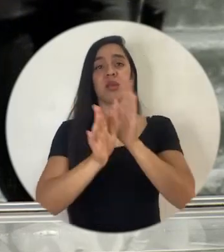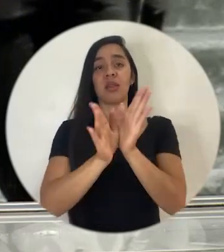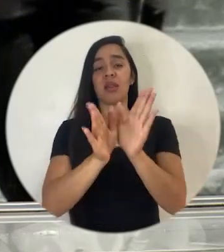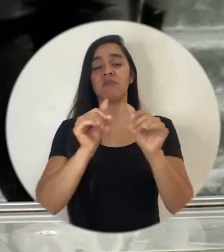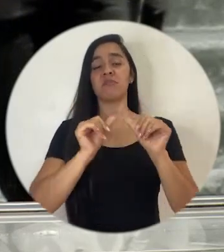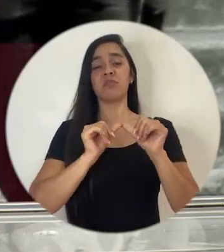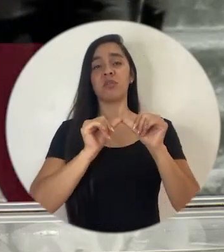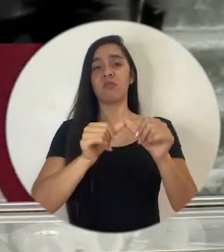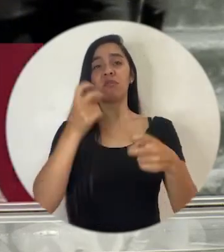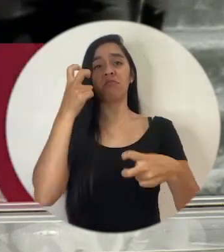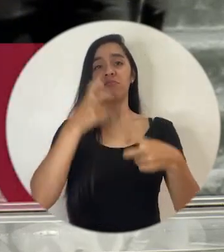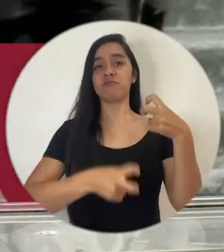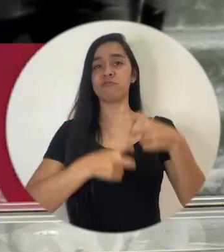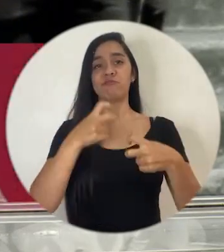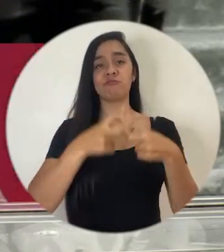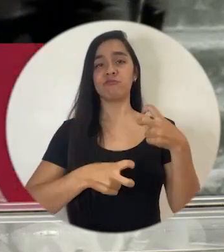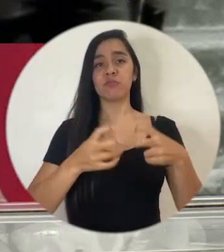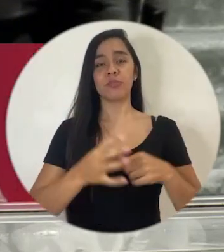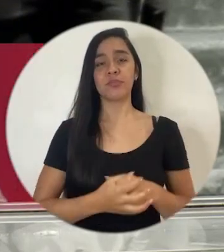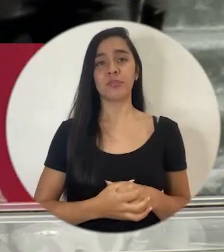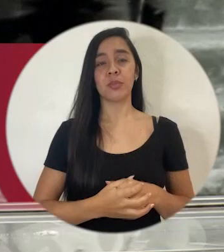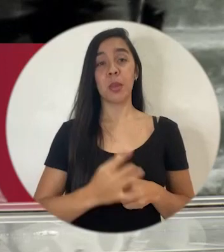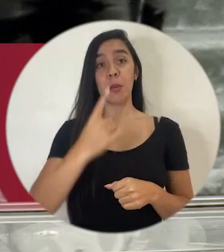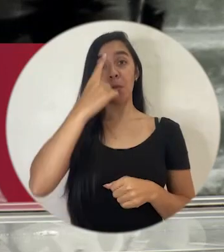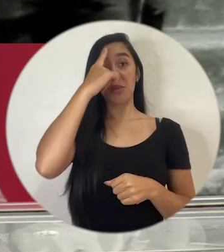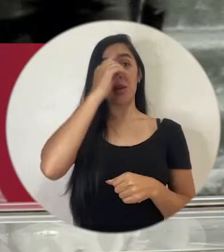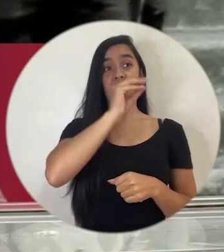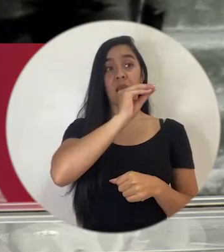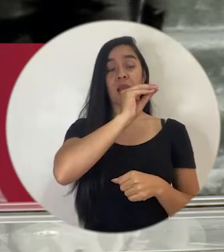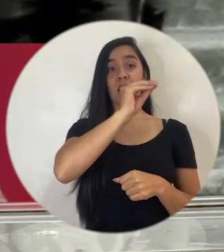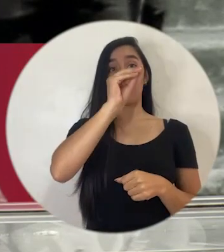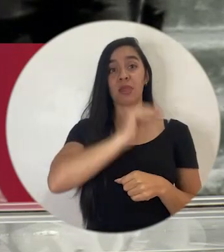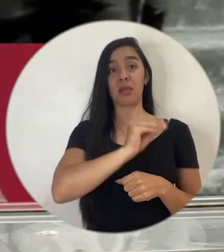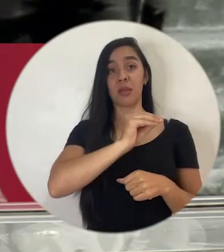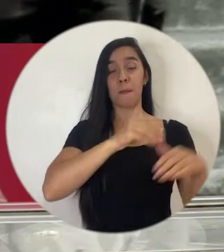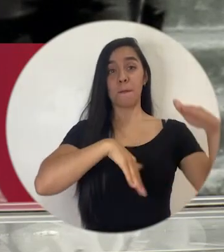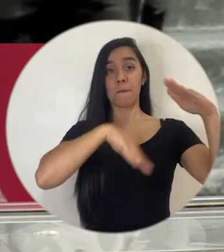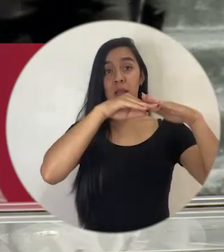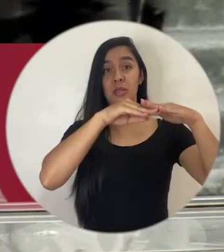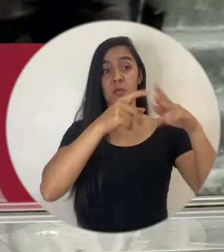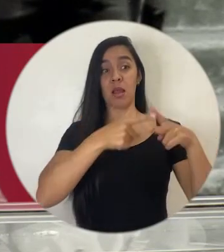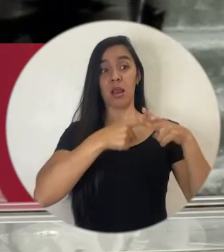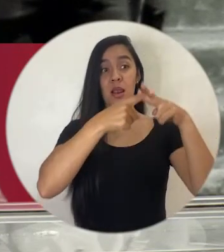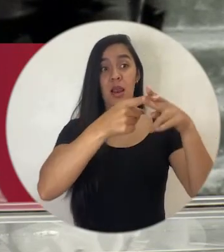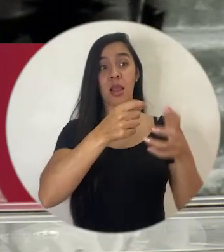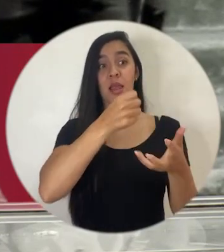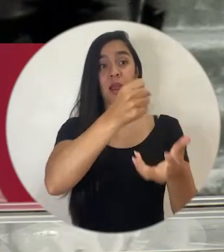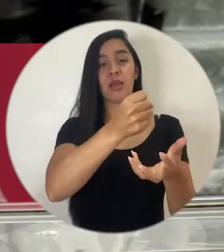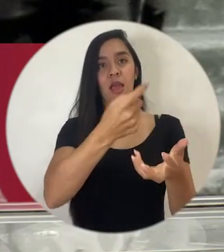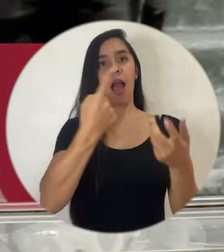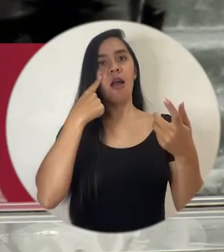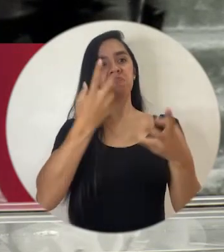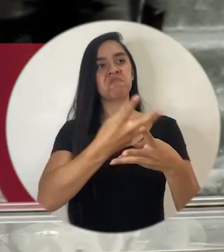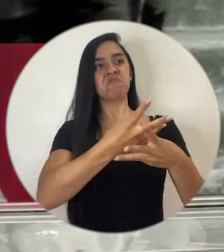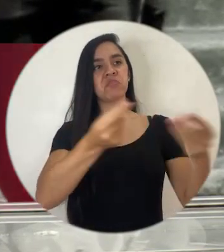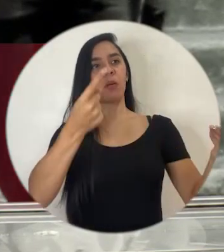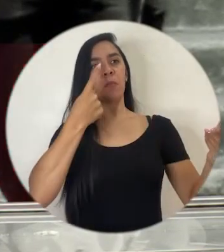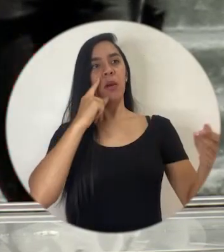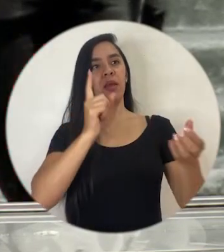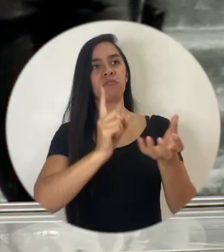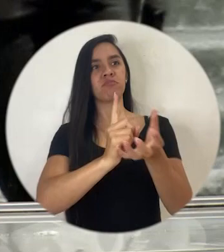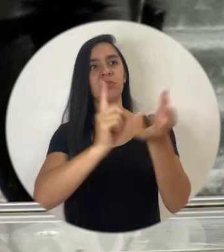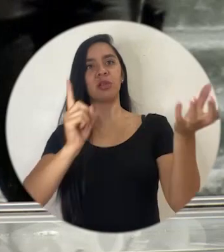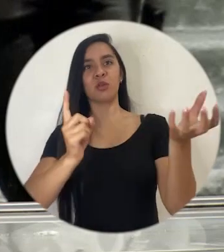país en general. creer que una tasa máxima en los créditos va a resolver el problema de exclusión